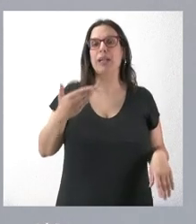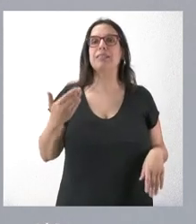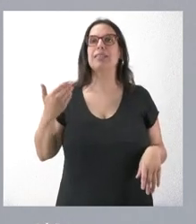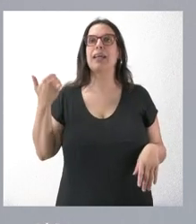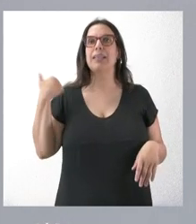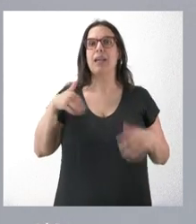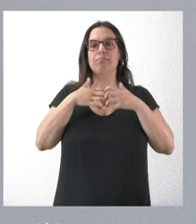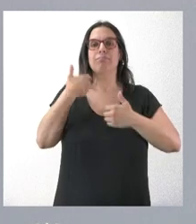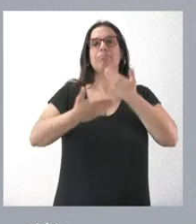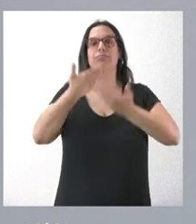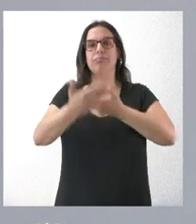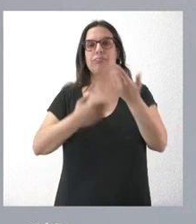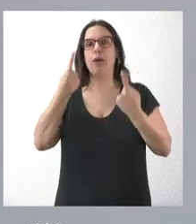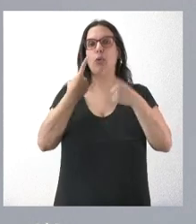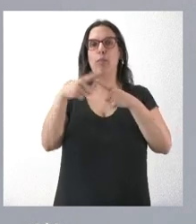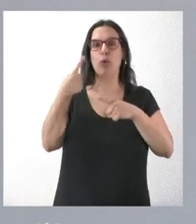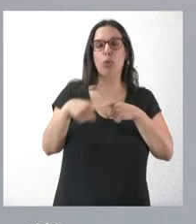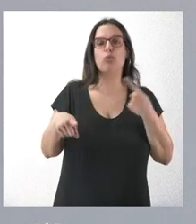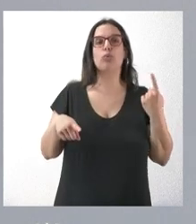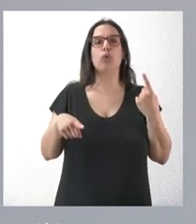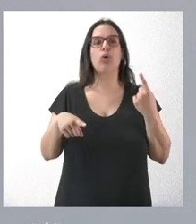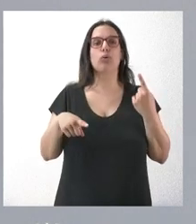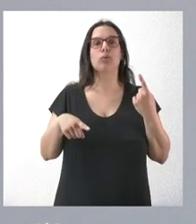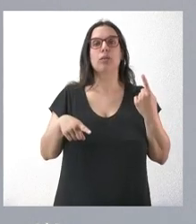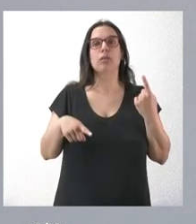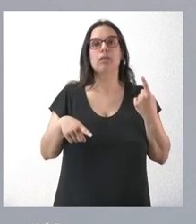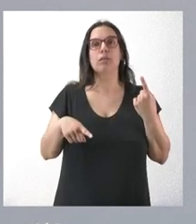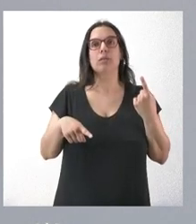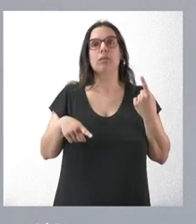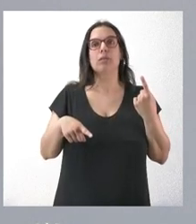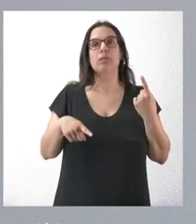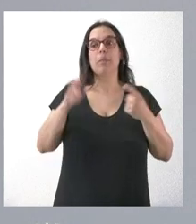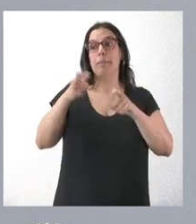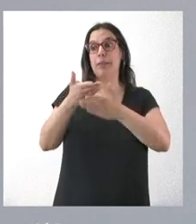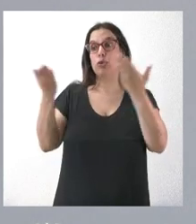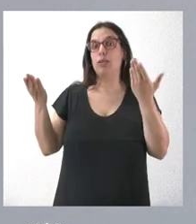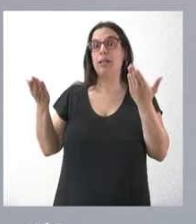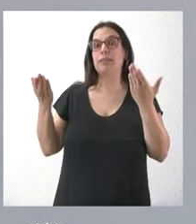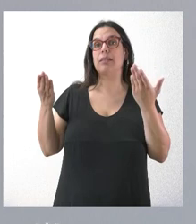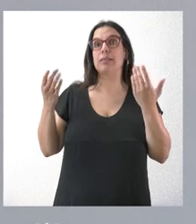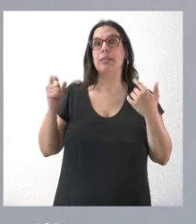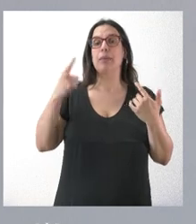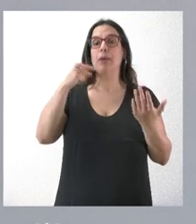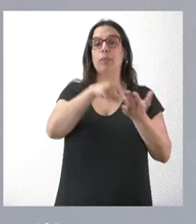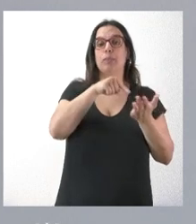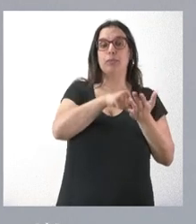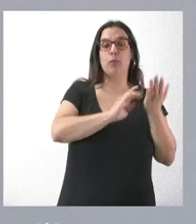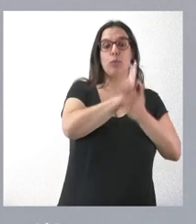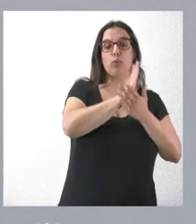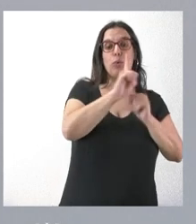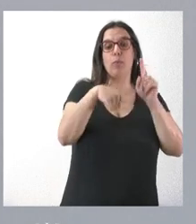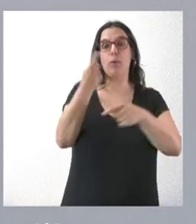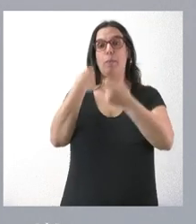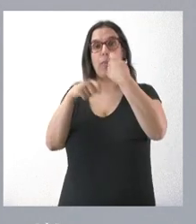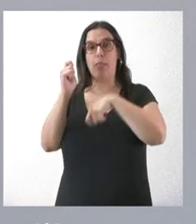en marcha. Hay otro tipo de productos de consumo ordinario por parte del conjunto de los ciudadanos, que primero exige la producción y luego la venta. Aquí, cuando